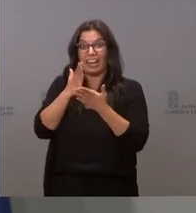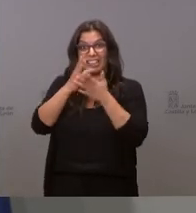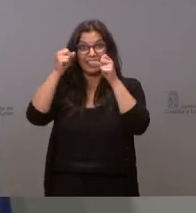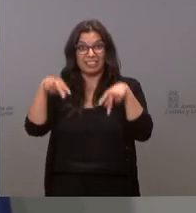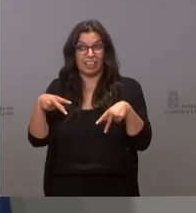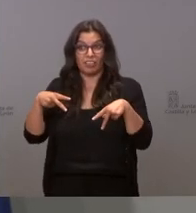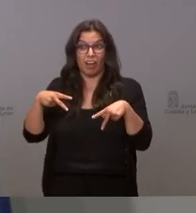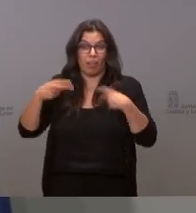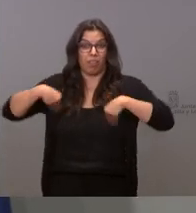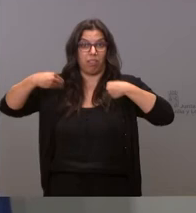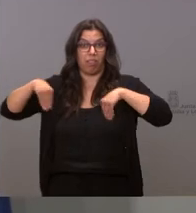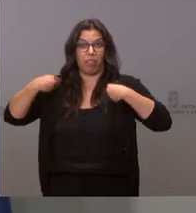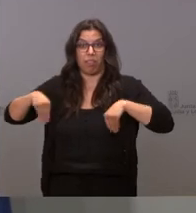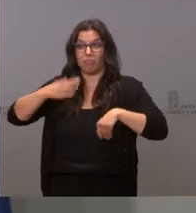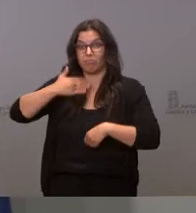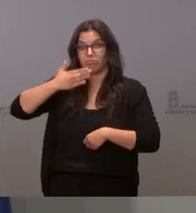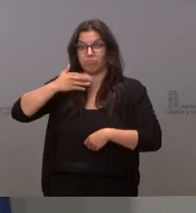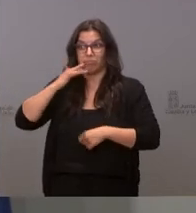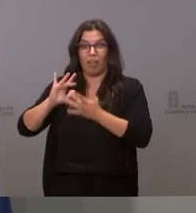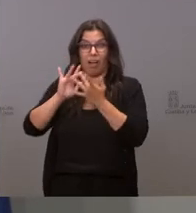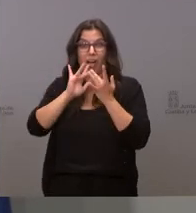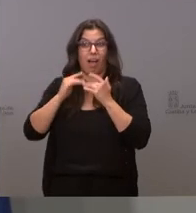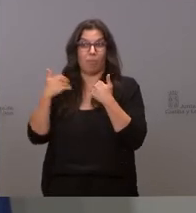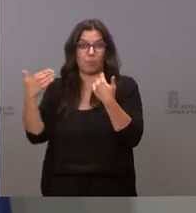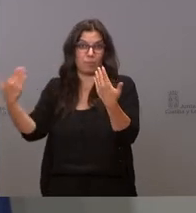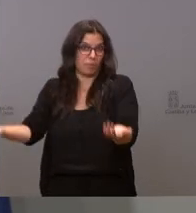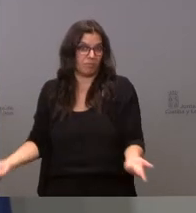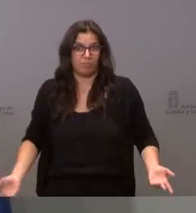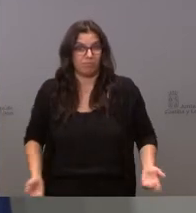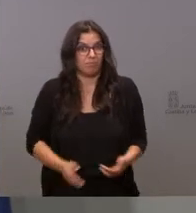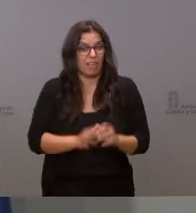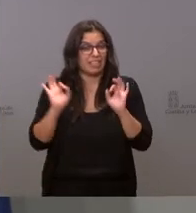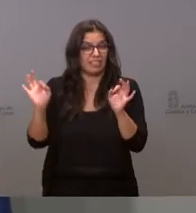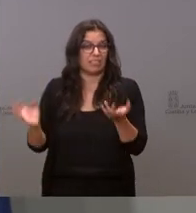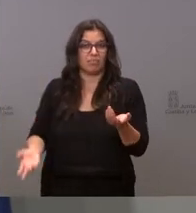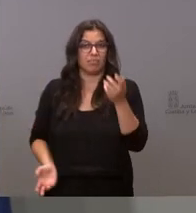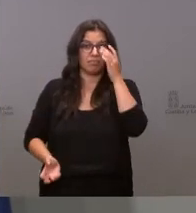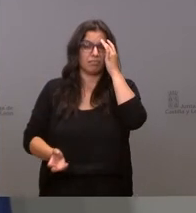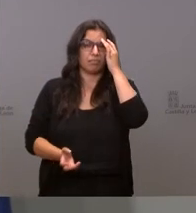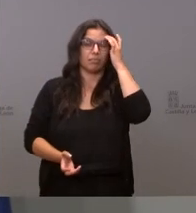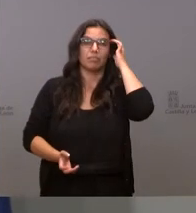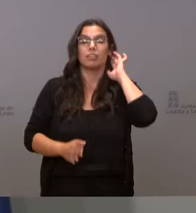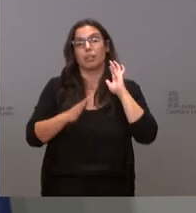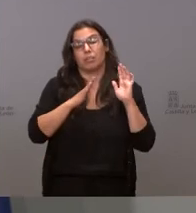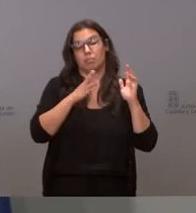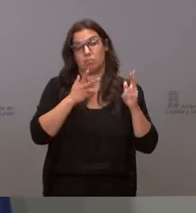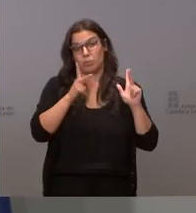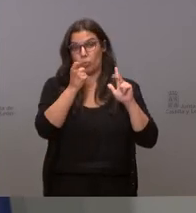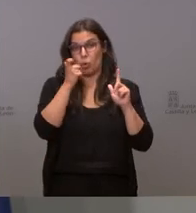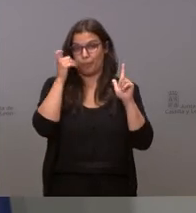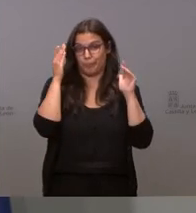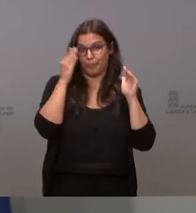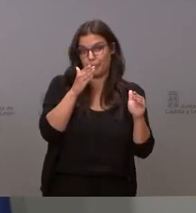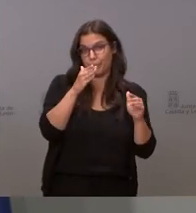con lo cual todo su contacto social se multiplica y eso es lo que está ocurriendo me ha permitido incidir un poco en